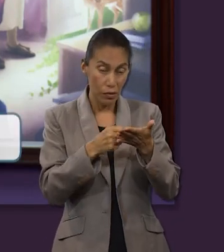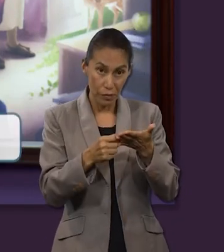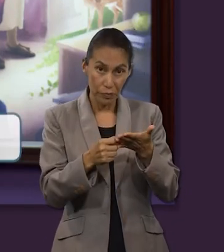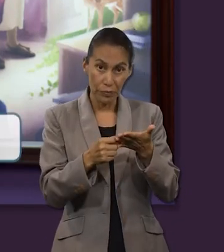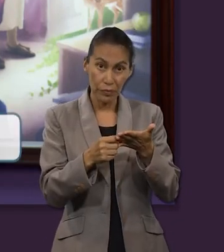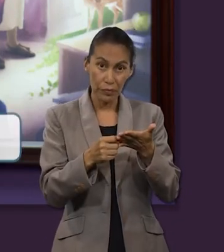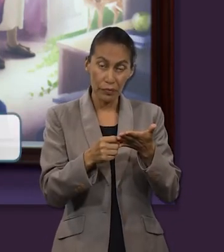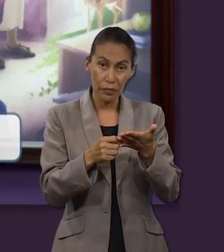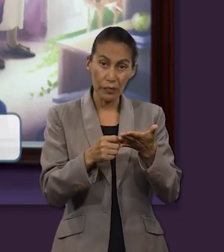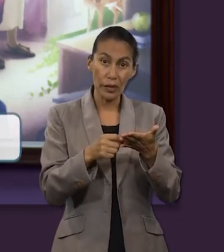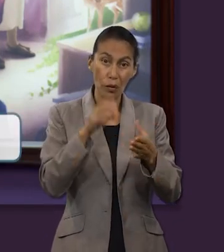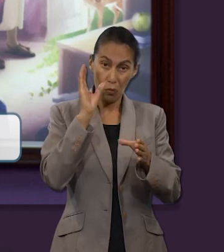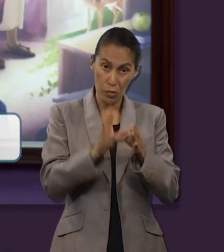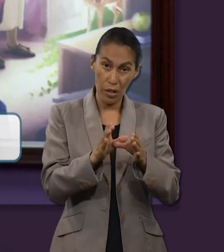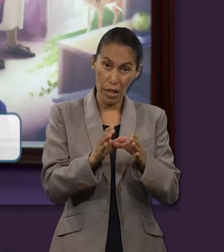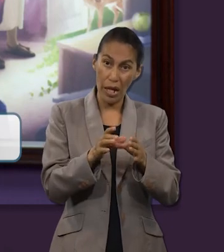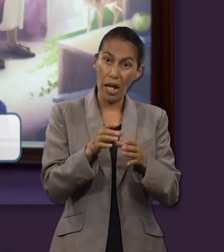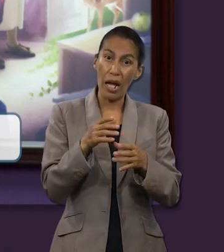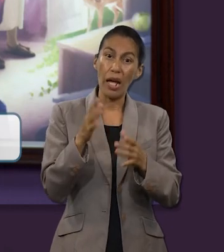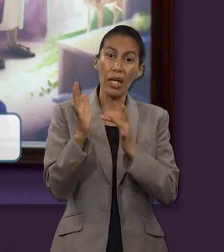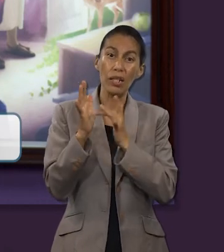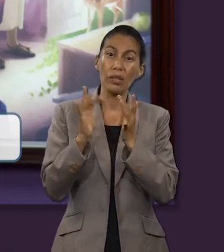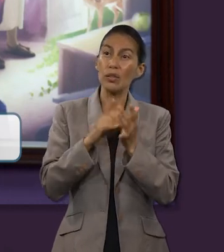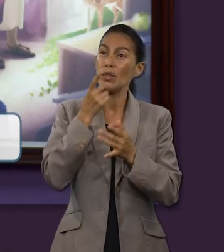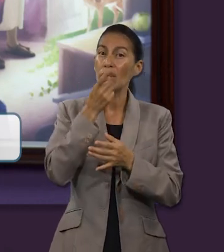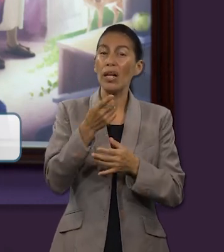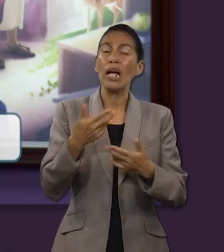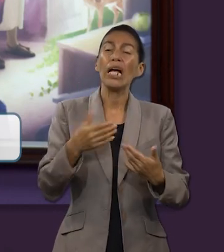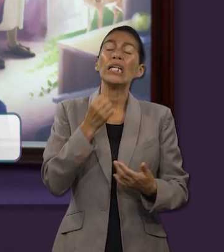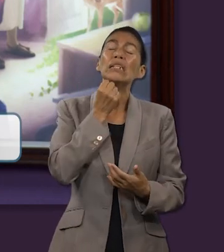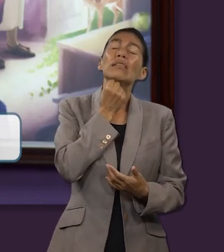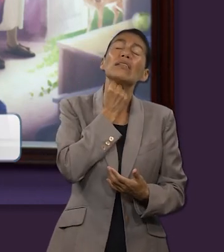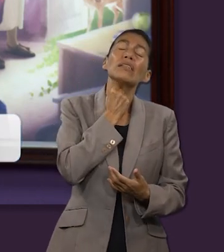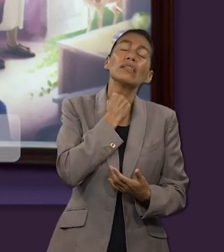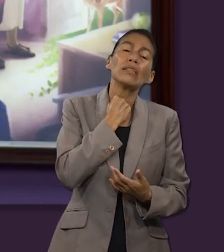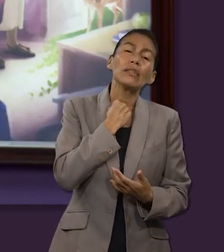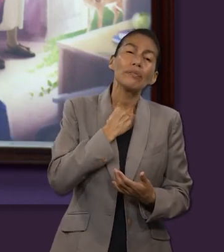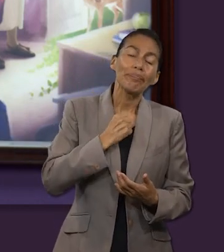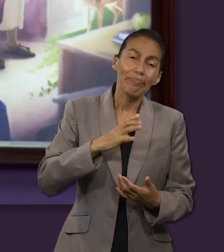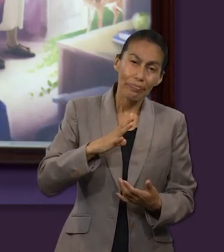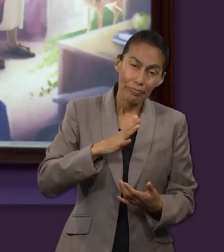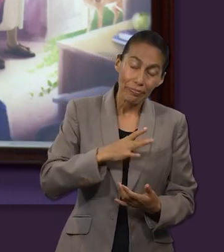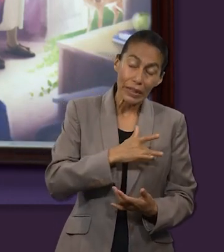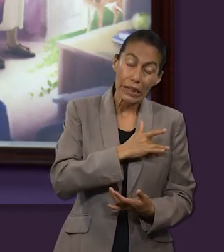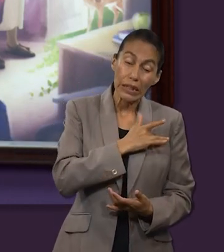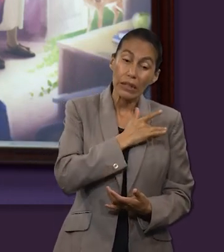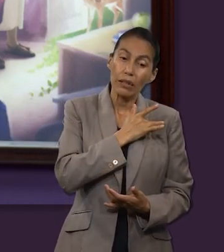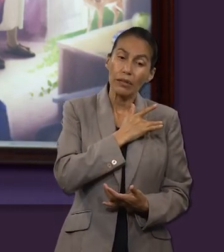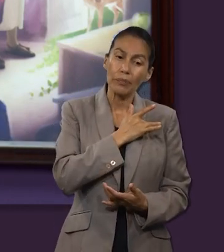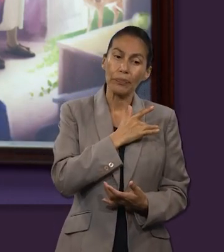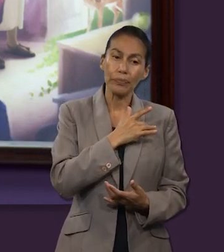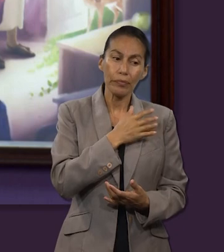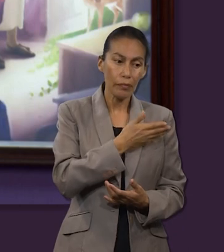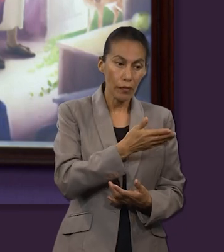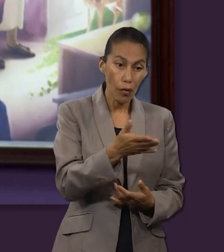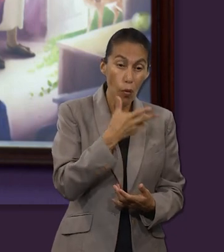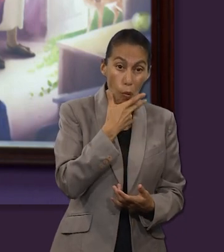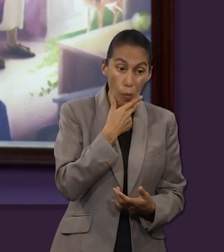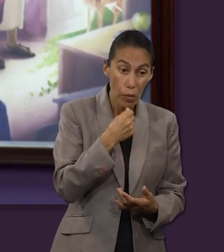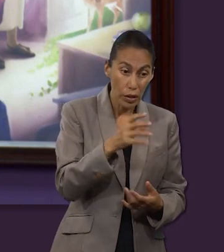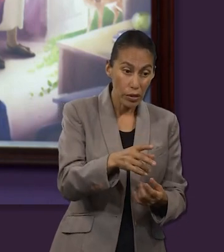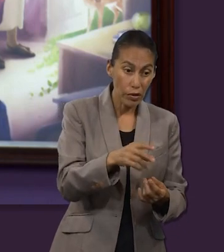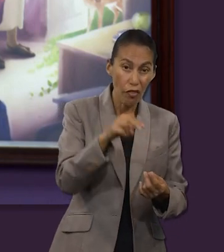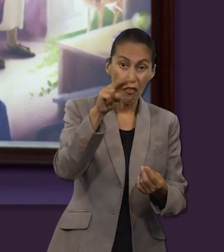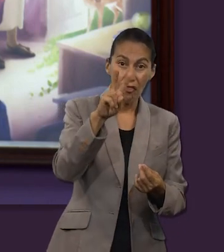cumpliera, tengo sed. Entonces, allí había una vasija llena de vinagre. Ellos empaparon